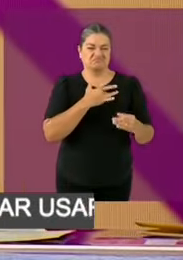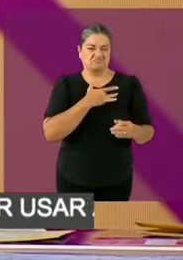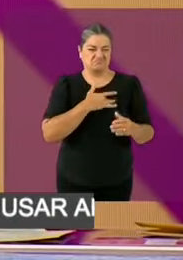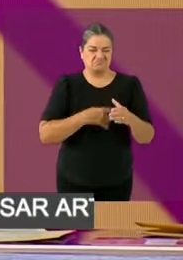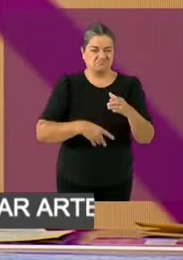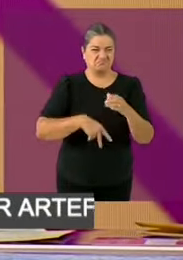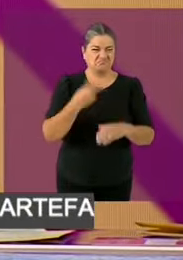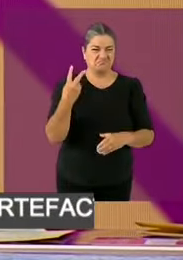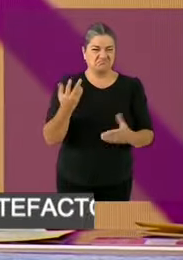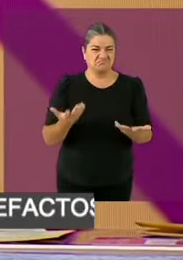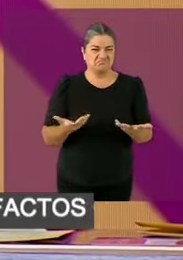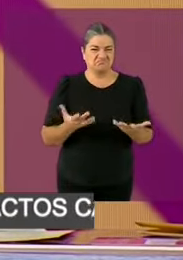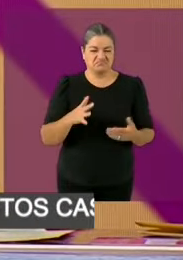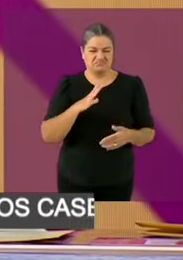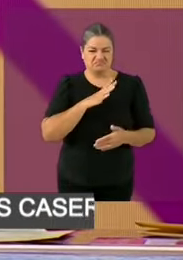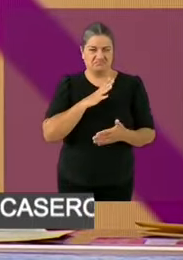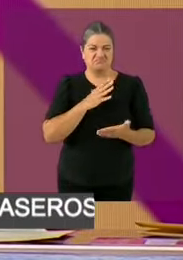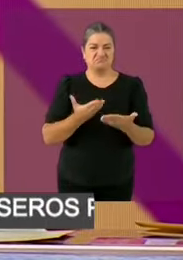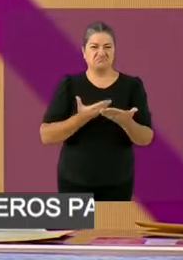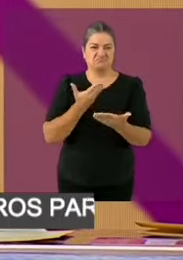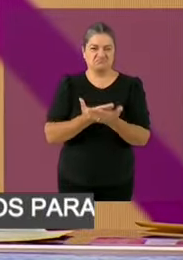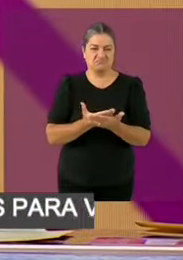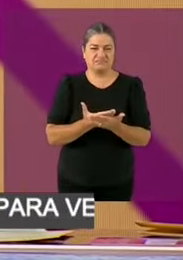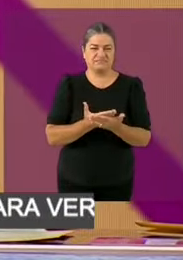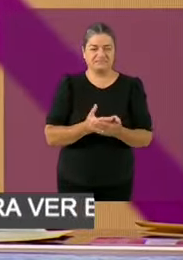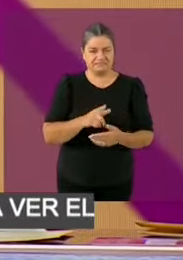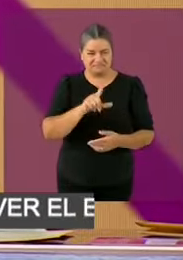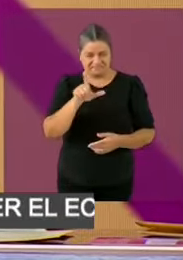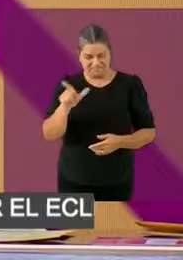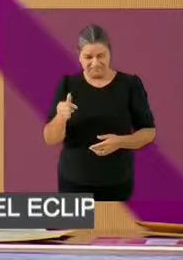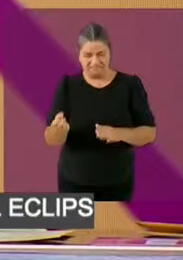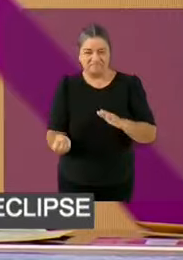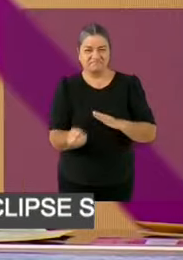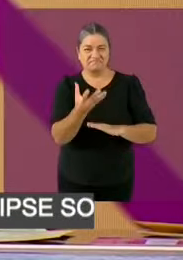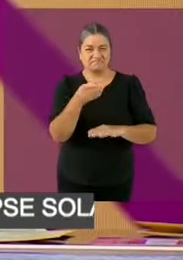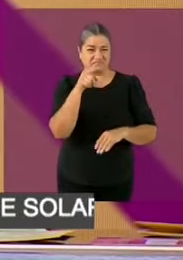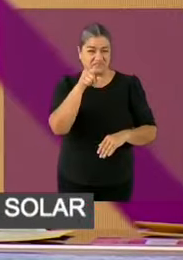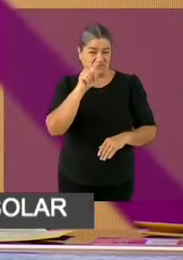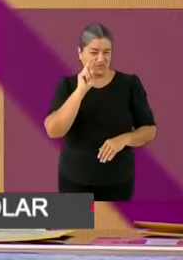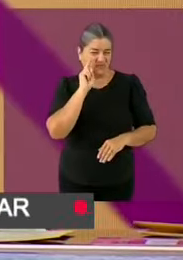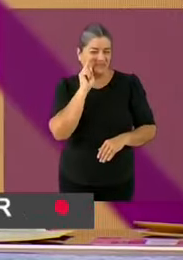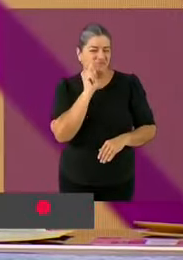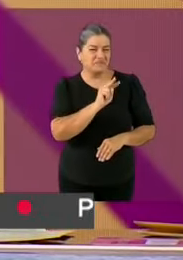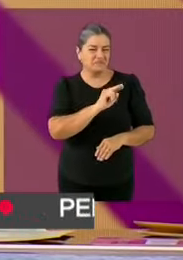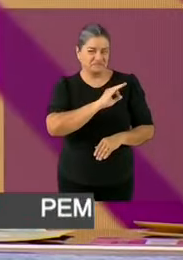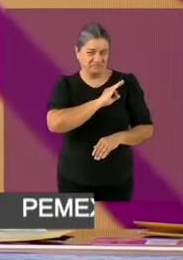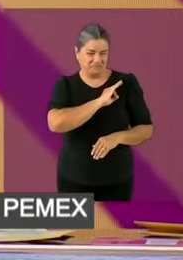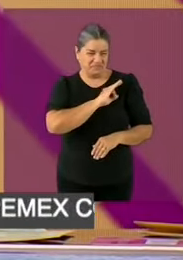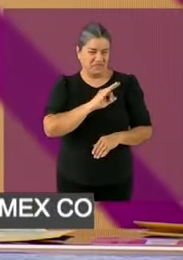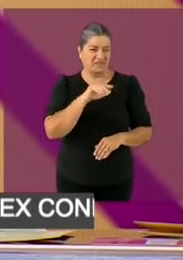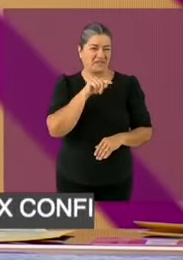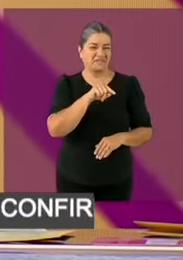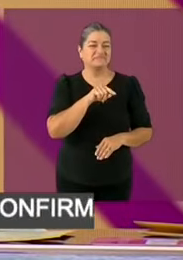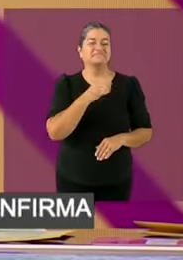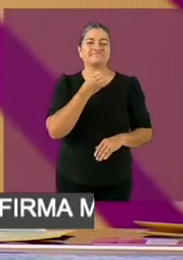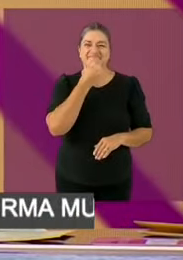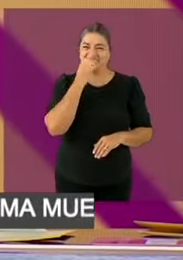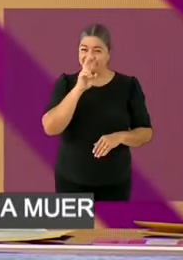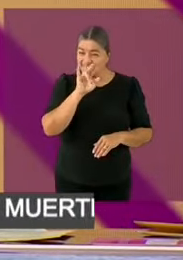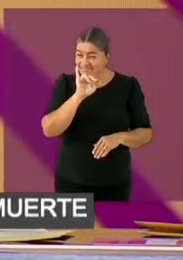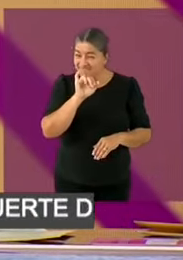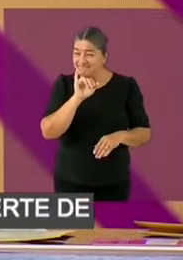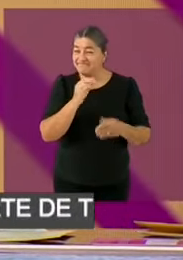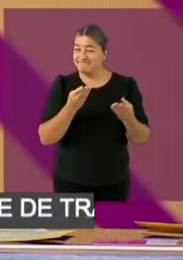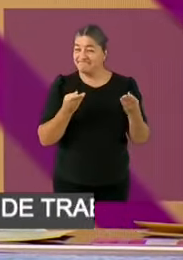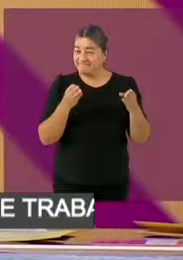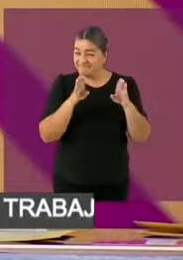que un año antes tenía los elementos legales para clausurar ese colegio. Y si lo hubieras hecho, aquí